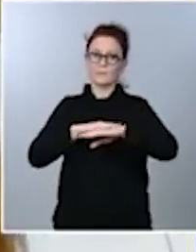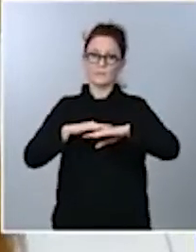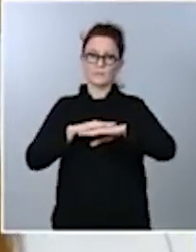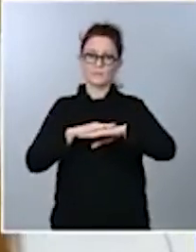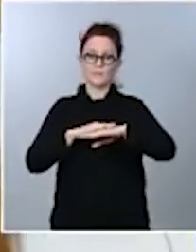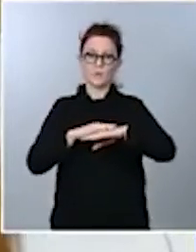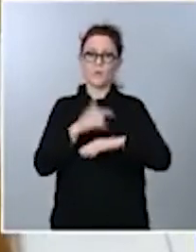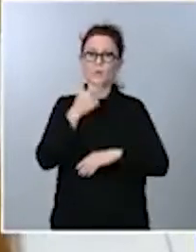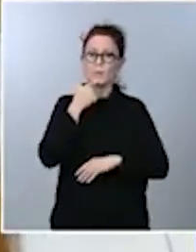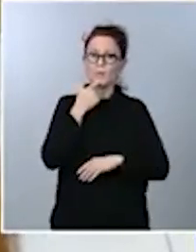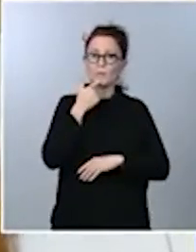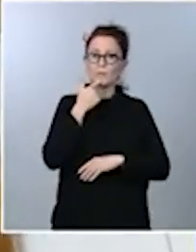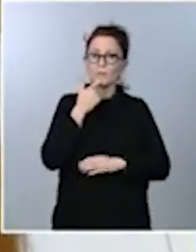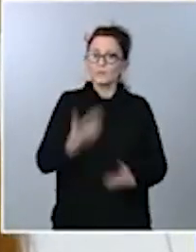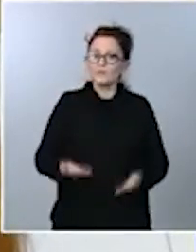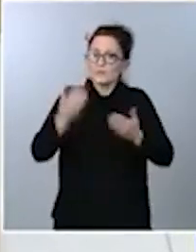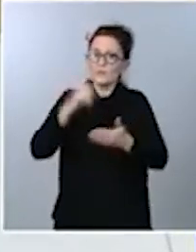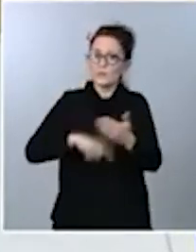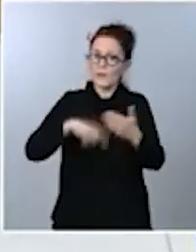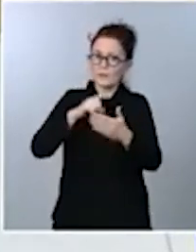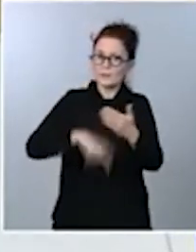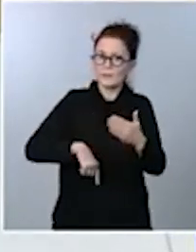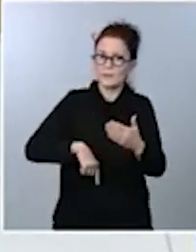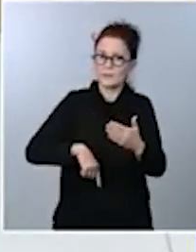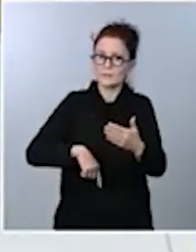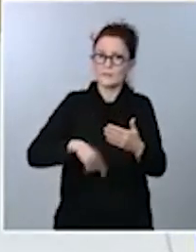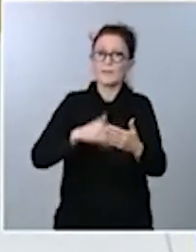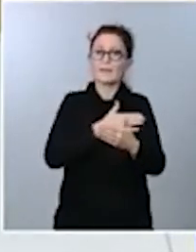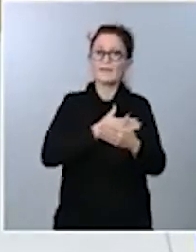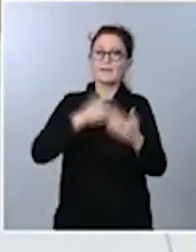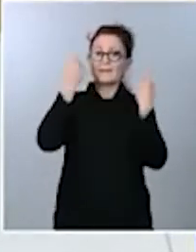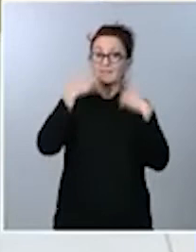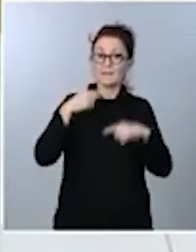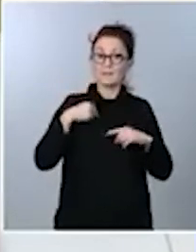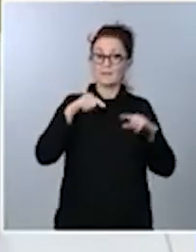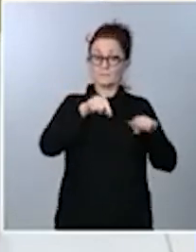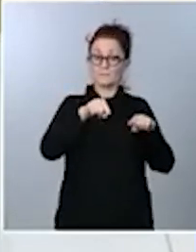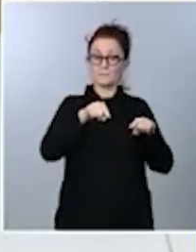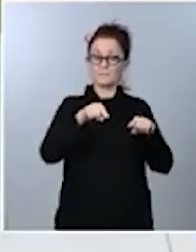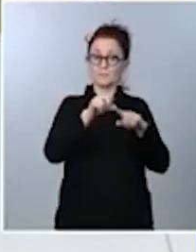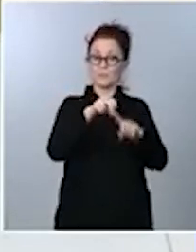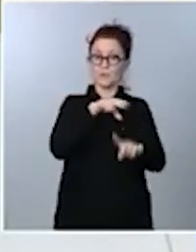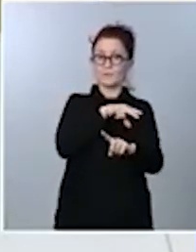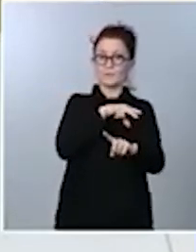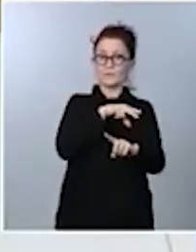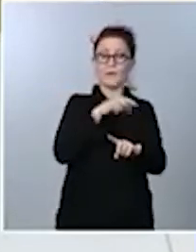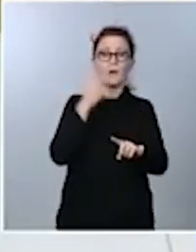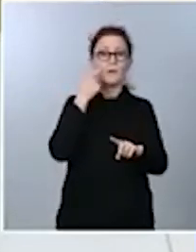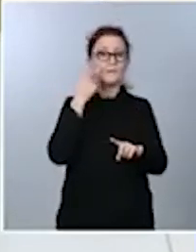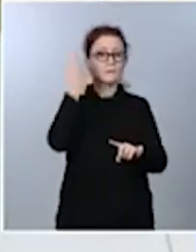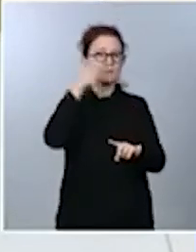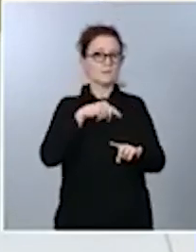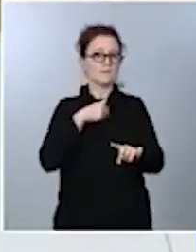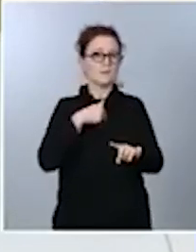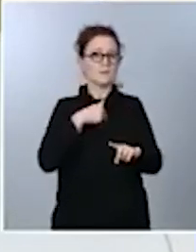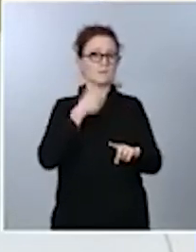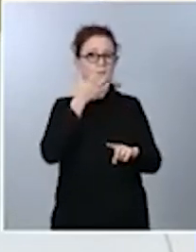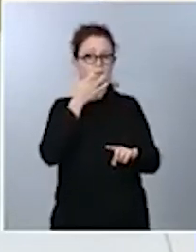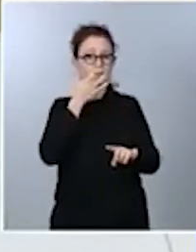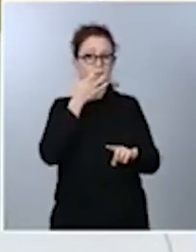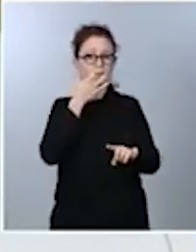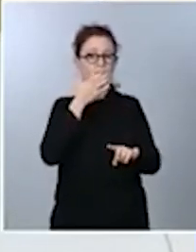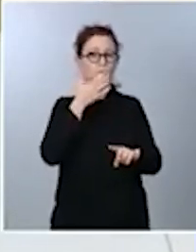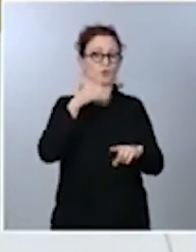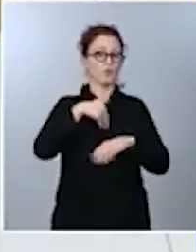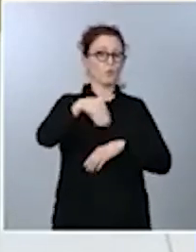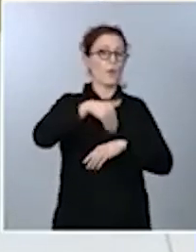subida de alquileres. Entonces, no quería saber, desde su punto de vista, de qué horizonte temporal estamos hablando, si a mitad del año que viene, si va con la ley de